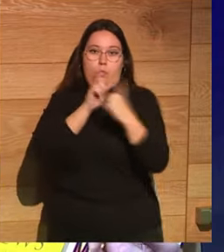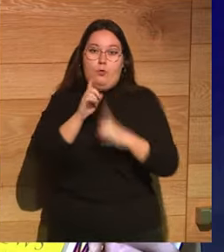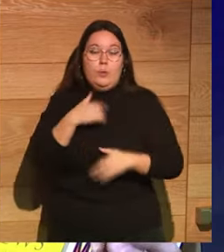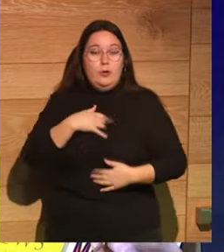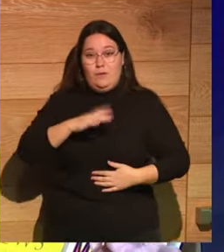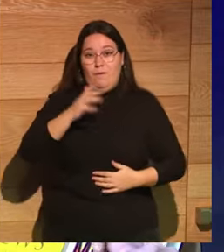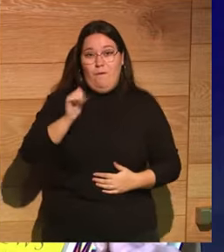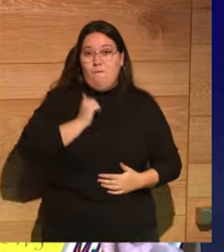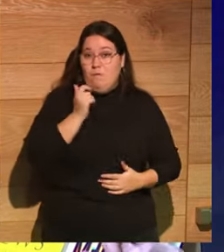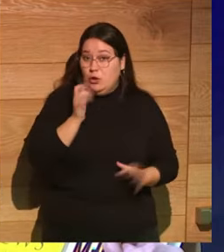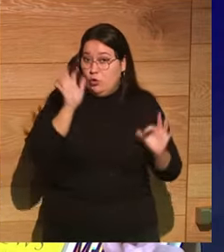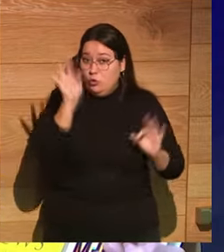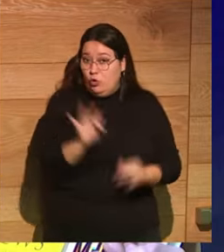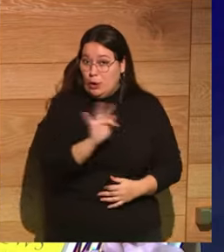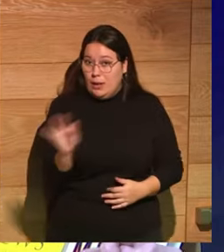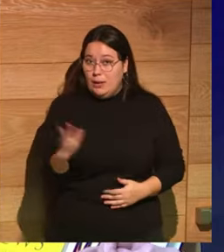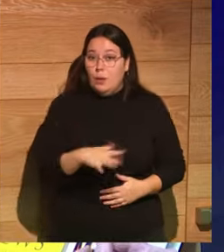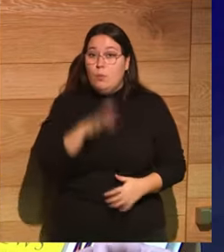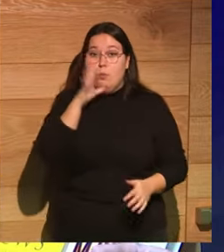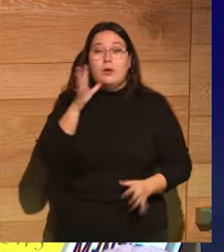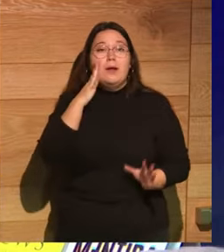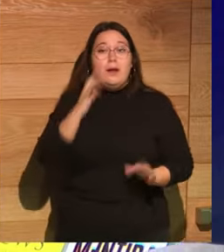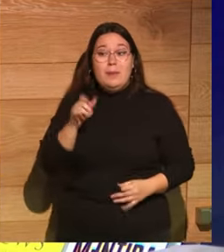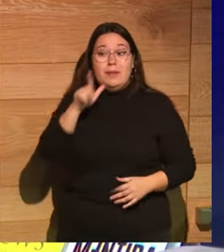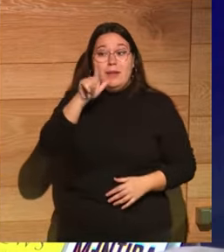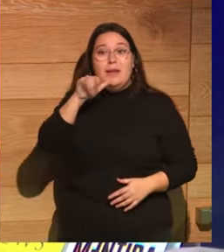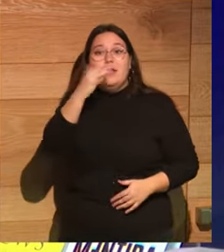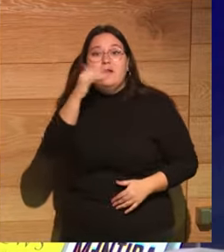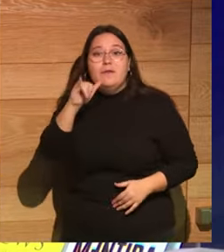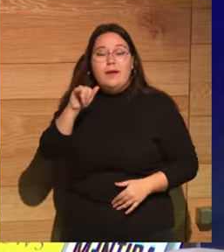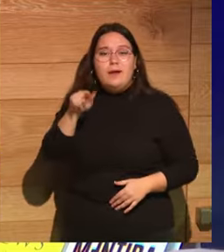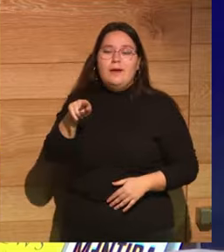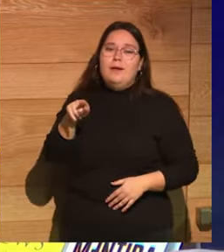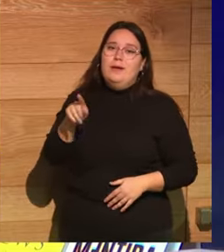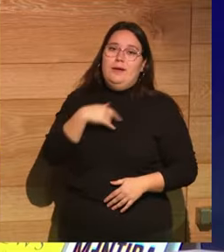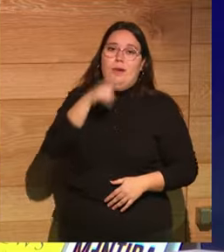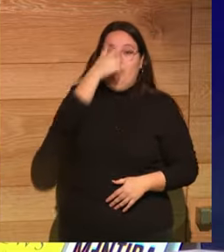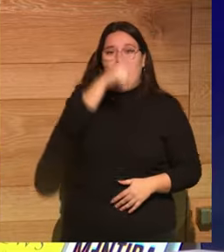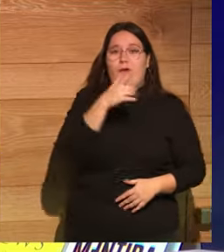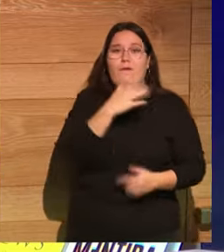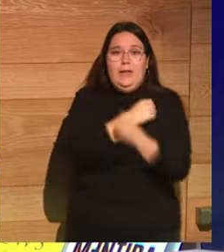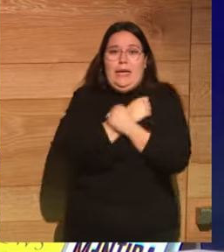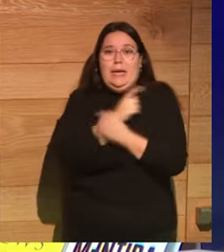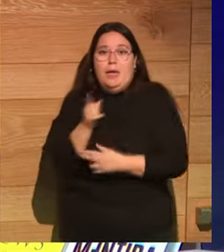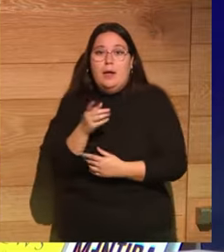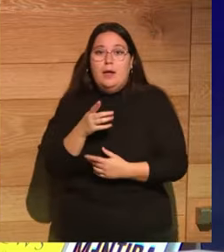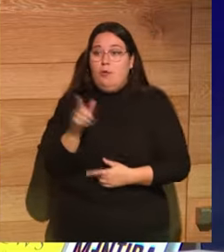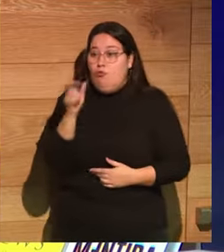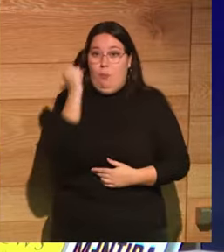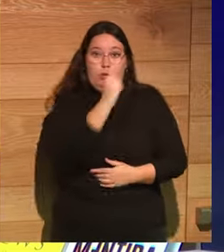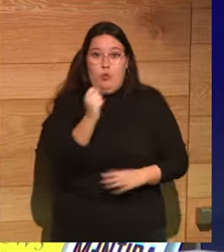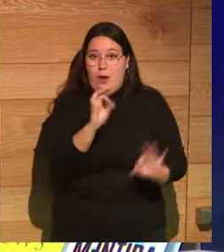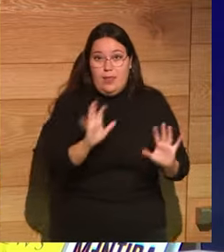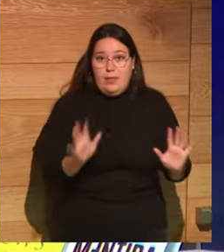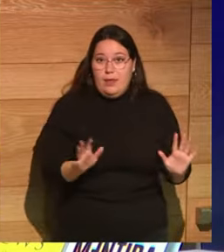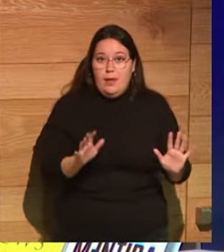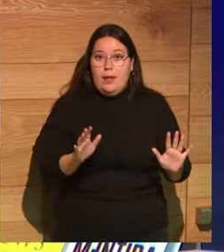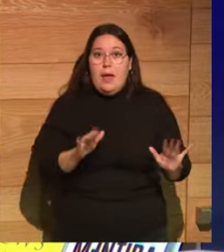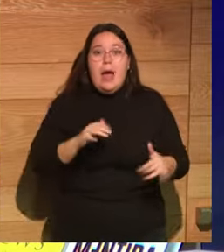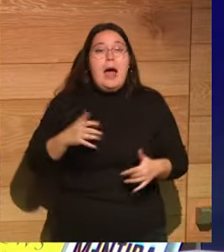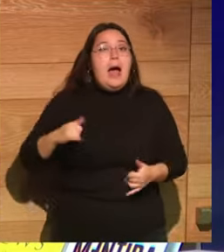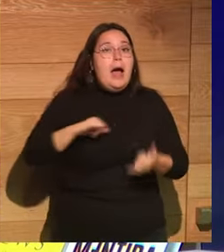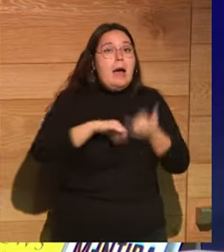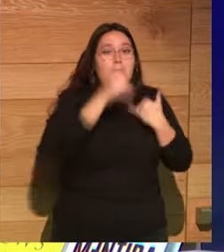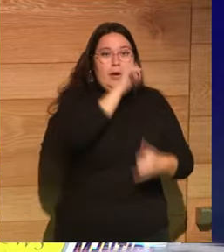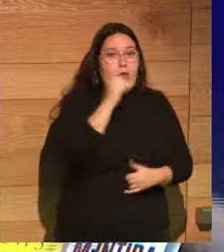es totalmente falso, porque realmente Libia fue una mujer muy querida por el pueblo, que por supuesto no asesinó a nadie, que no se cargó a su propio